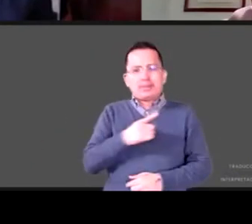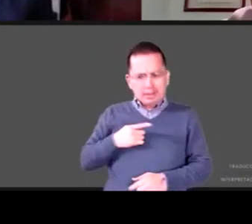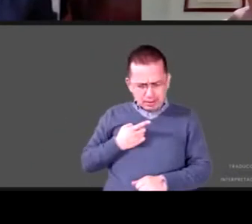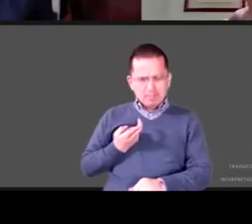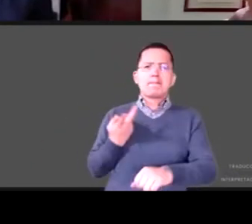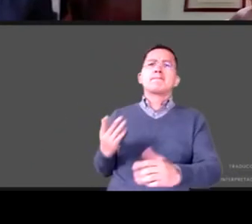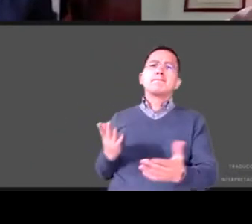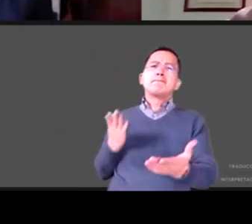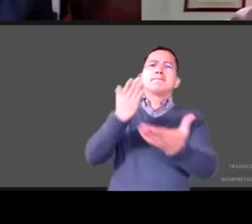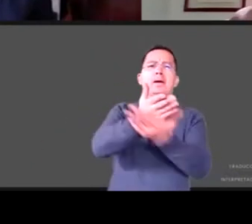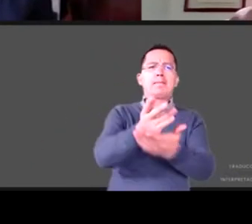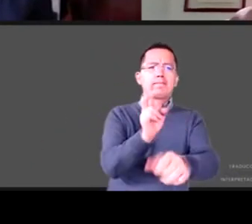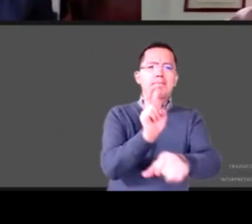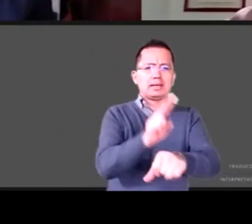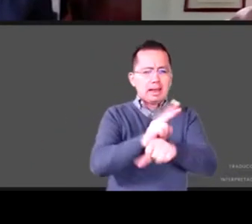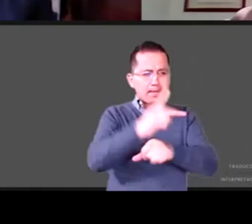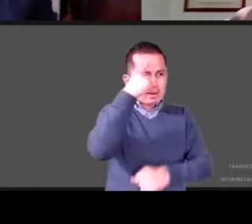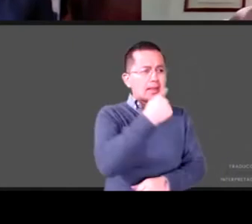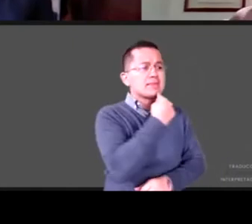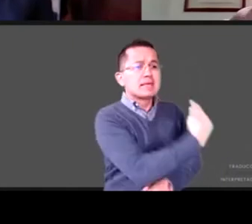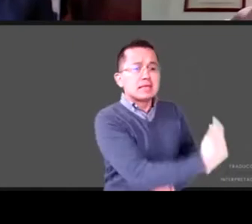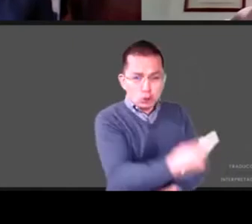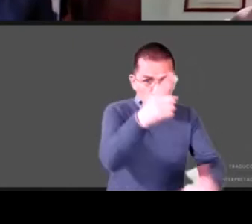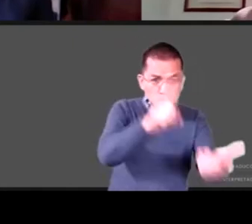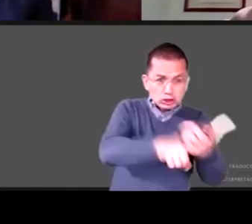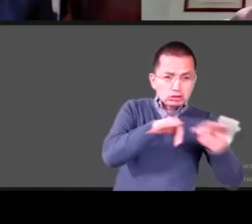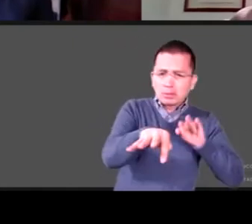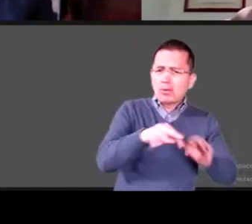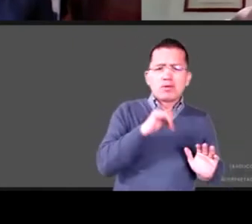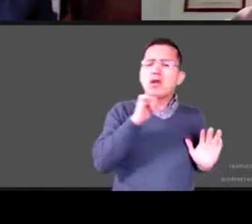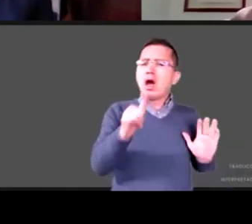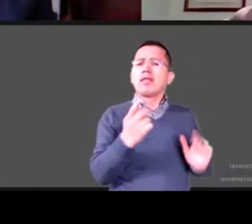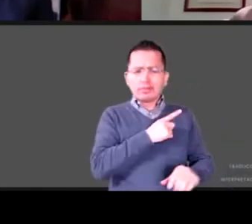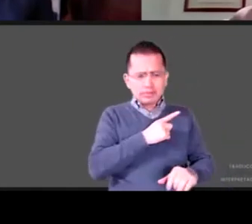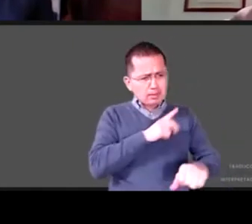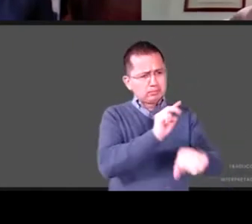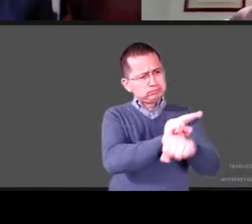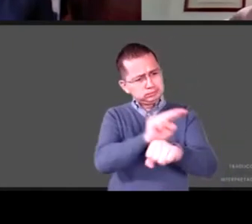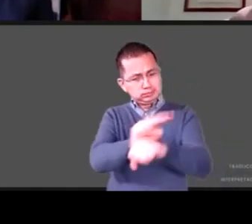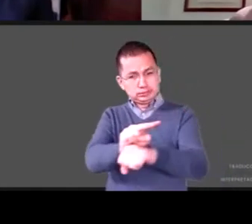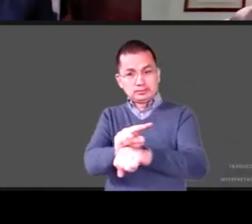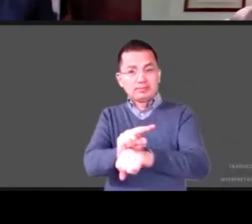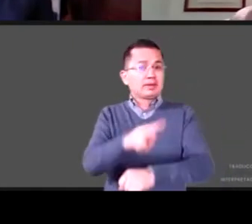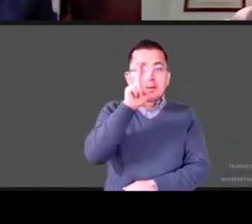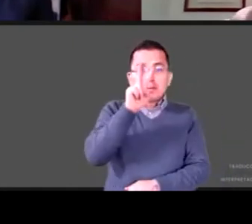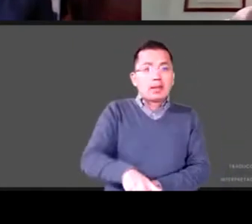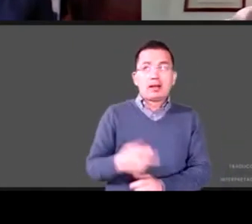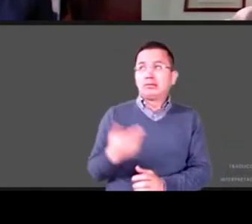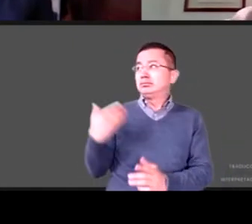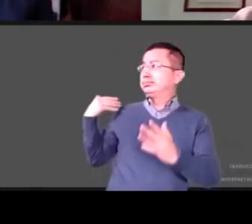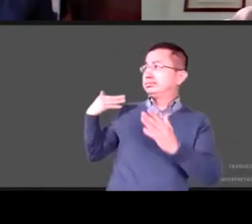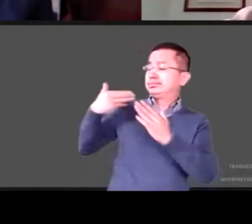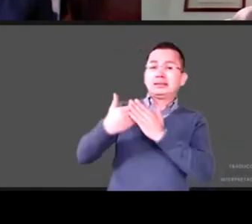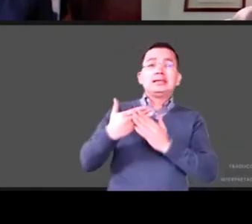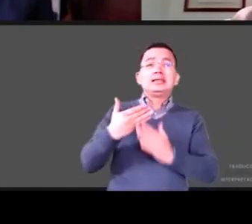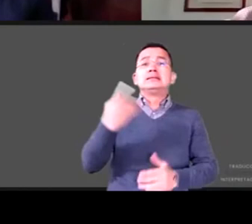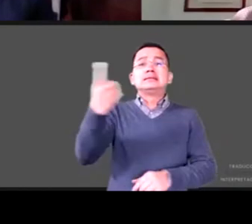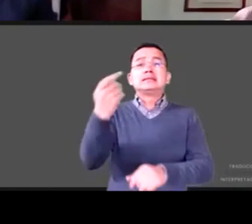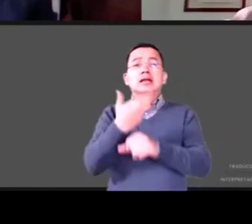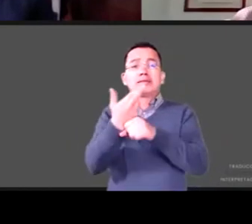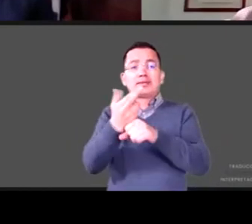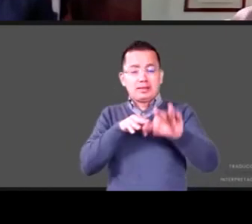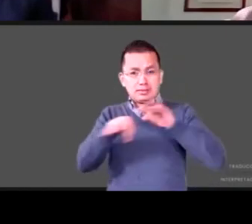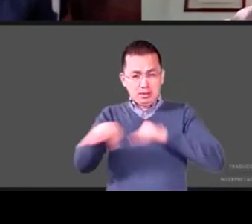real que en los últimos 10 años la Secretaría del Trabajo ha vivido una enorme erosión de sus capacidades de cumplir la ley y la